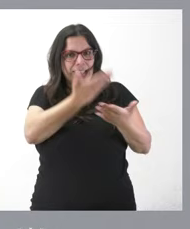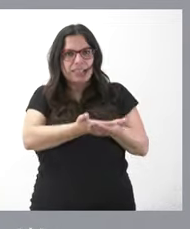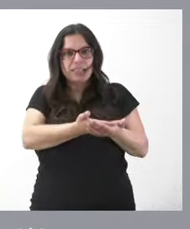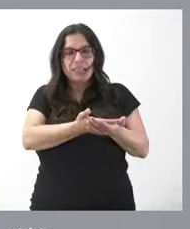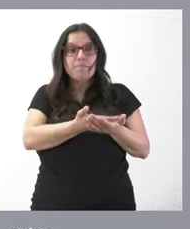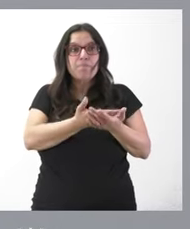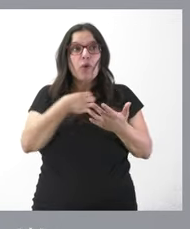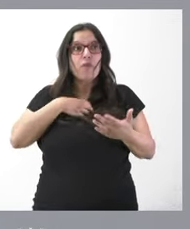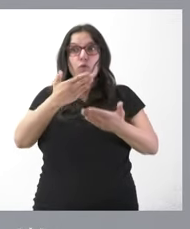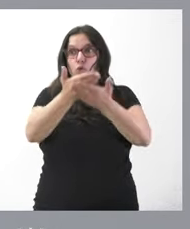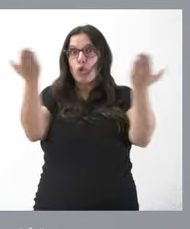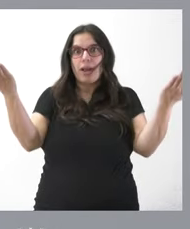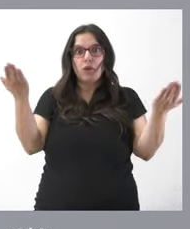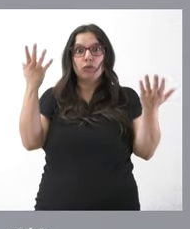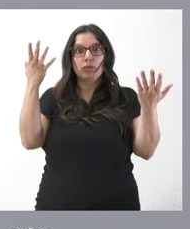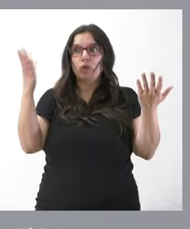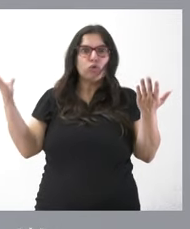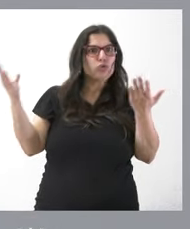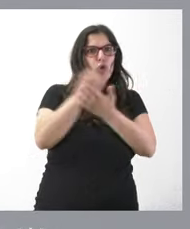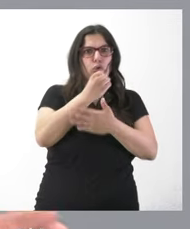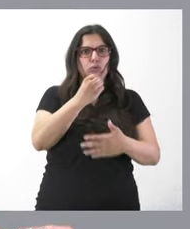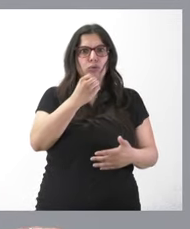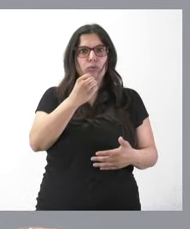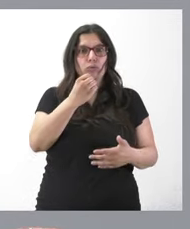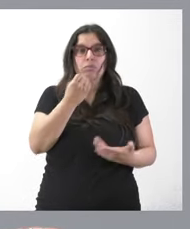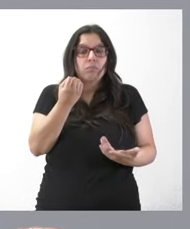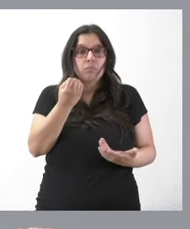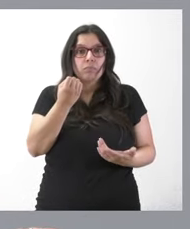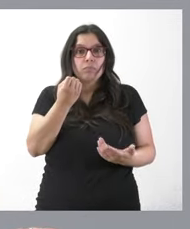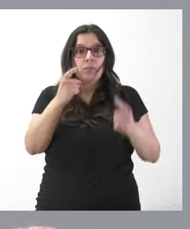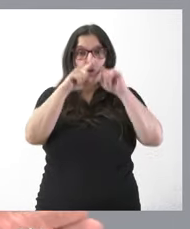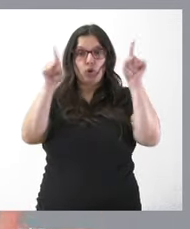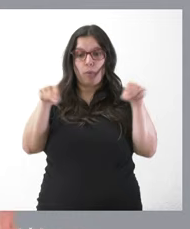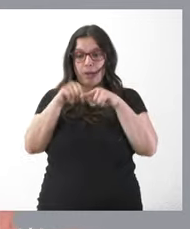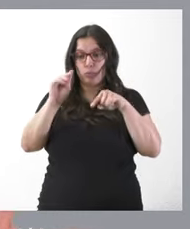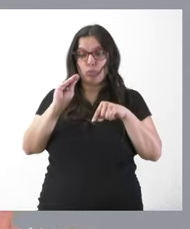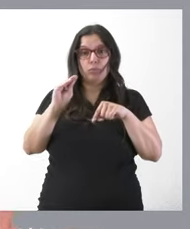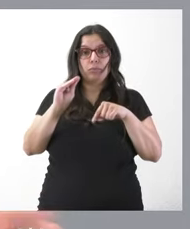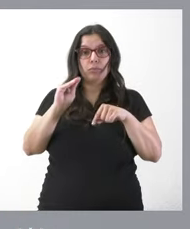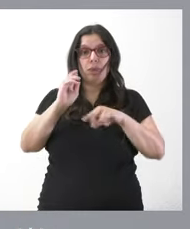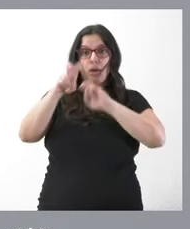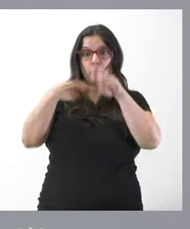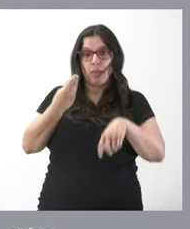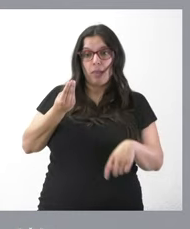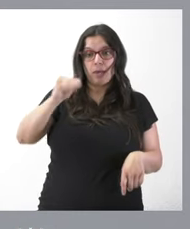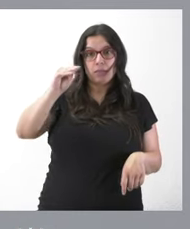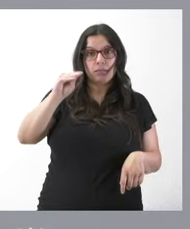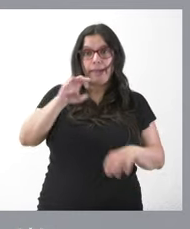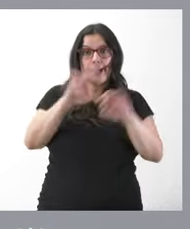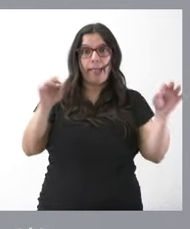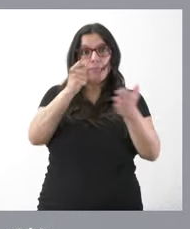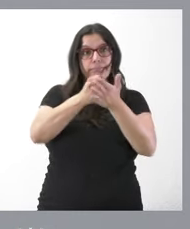los empleados públicos de todas las administraciones públicas de España no han visto actualizada sus retribuciones como consecuencia